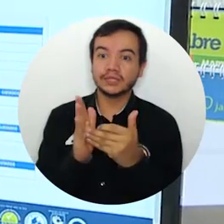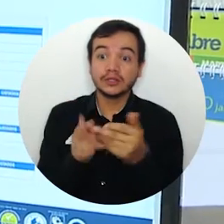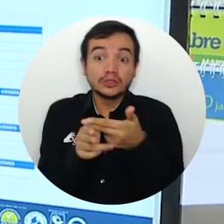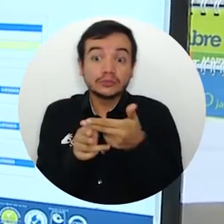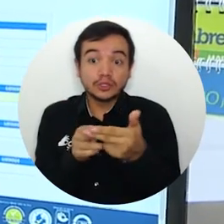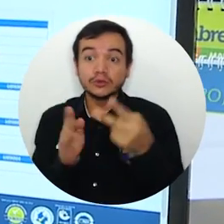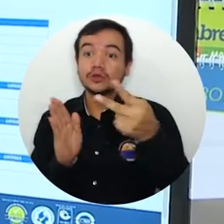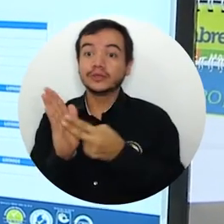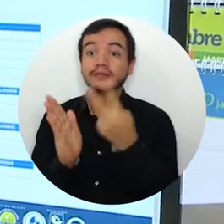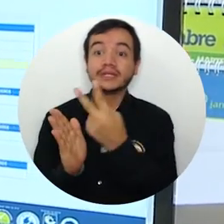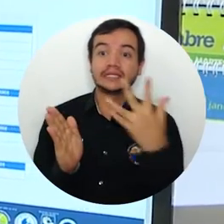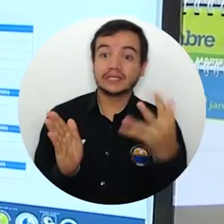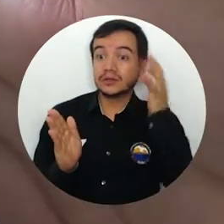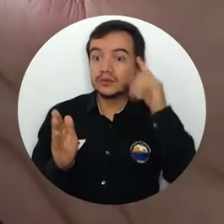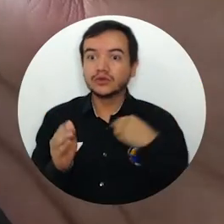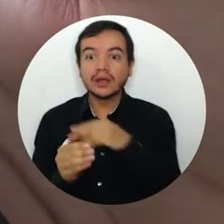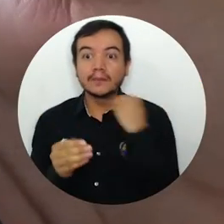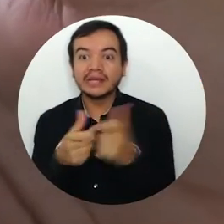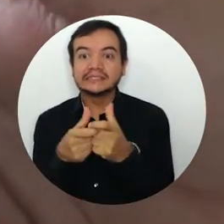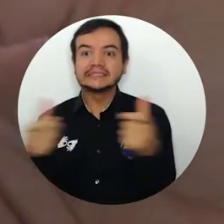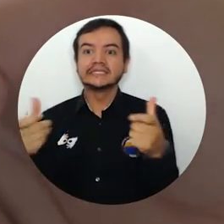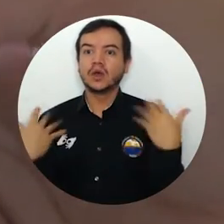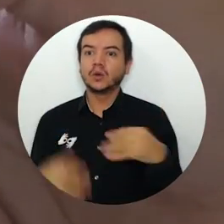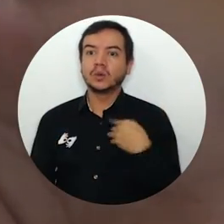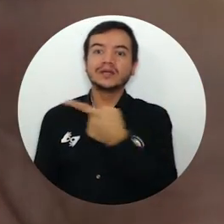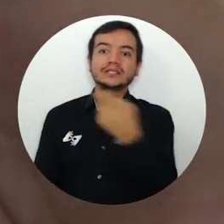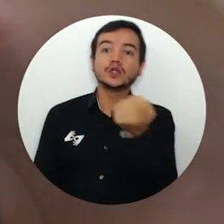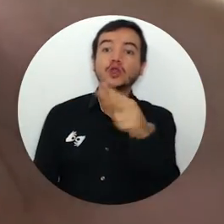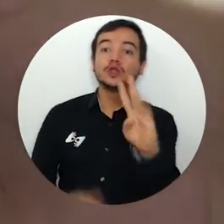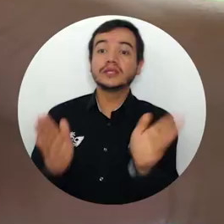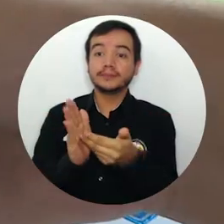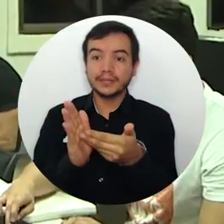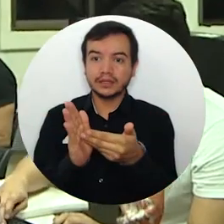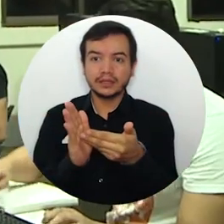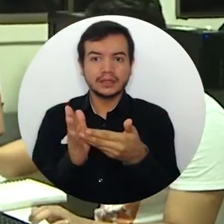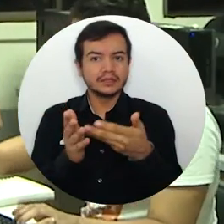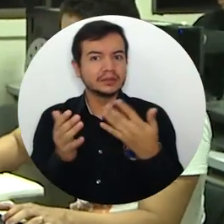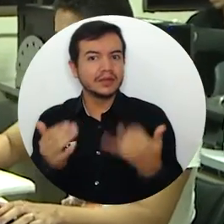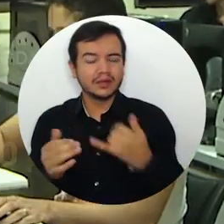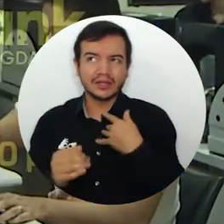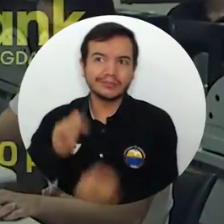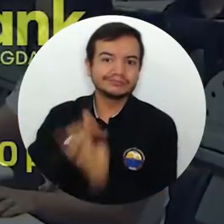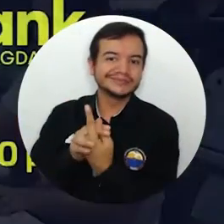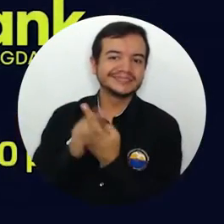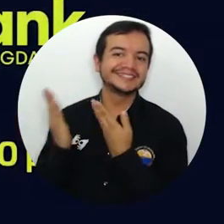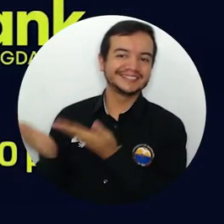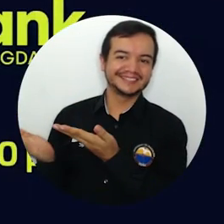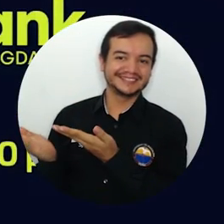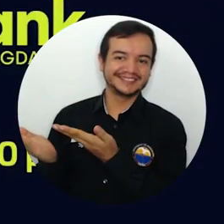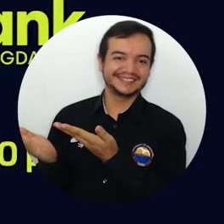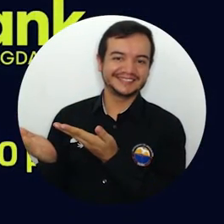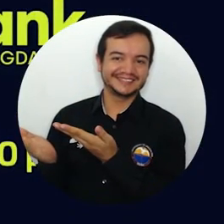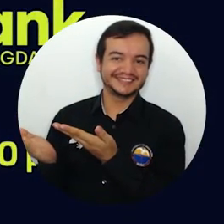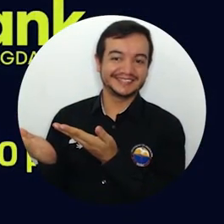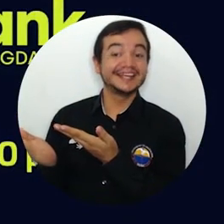y en 2025 el país podría llegar a un déficit de 112.000 profesionales. Ante este panorama nació Developers Bank,